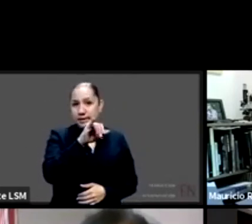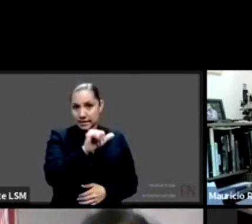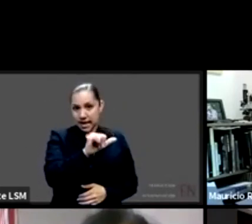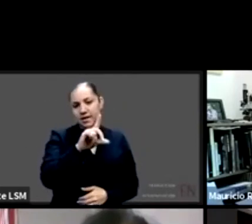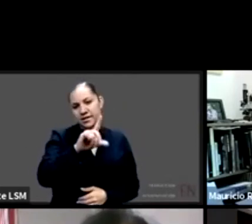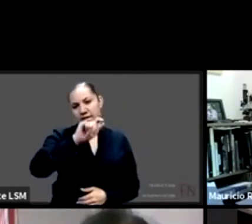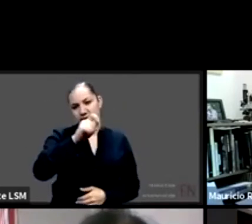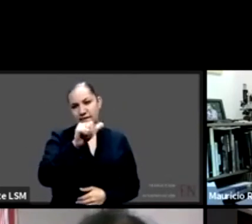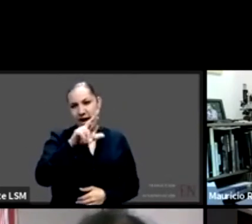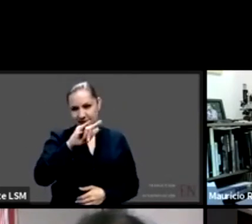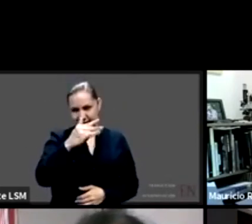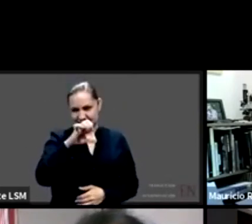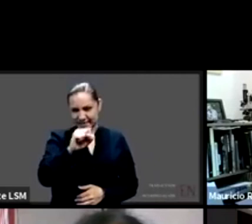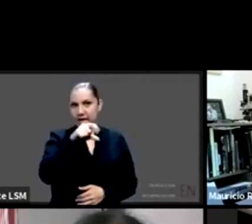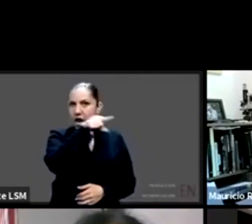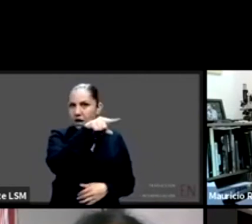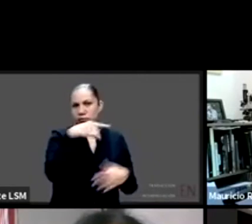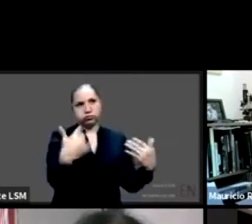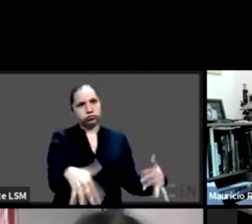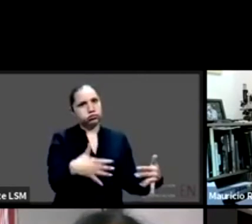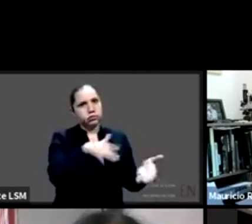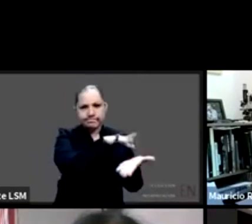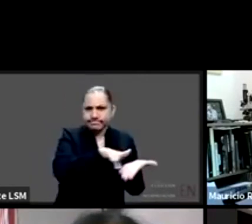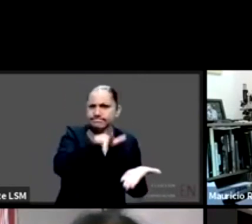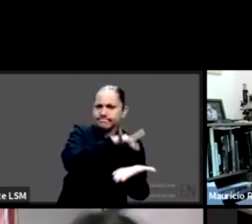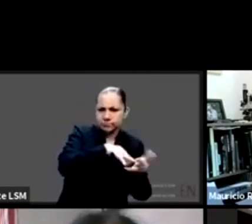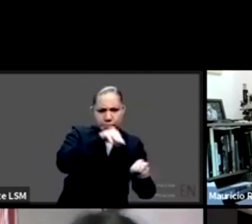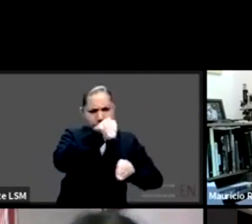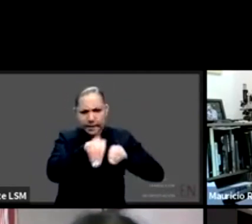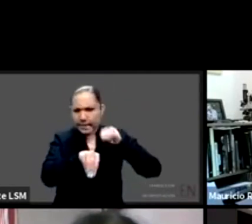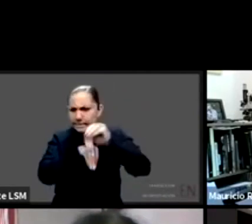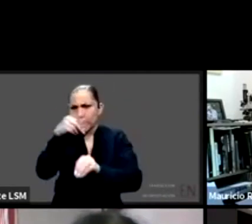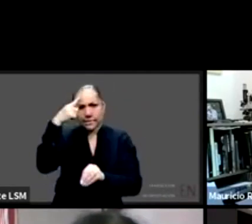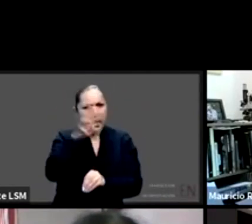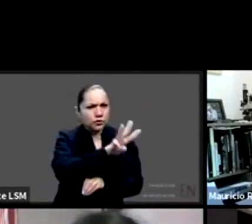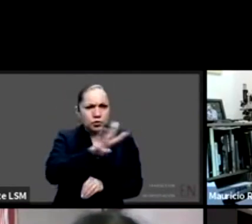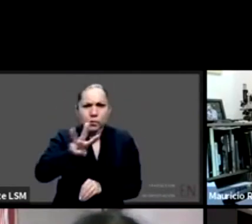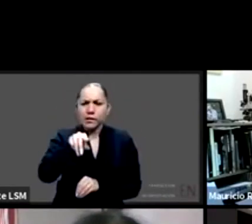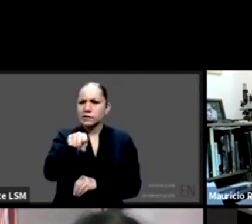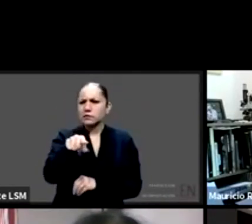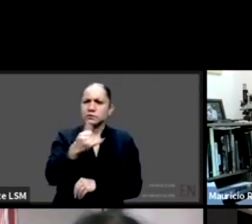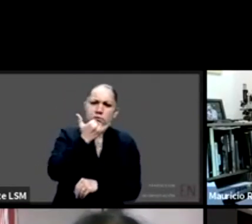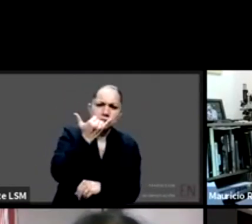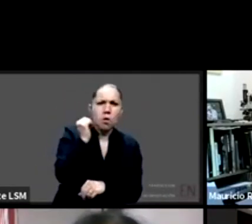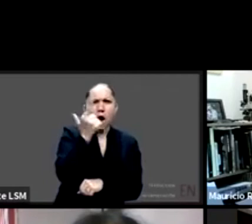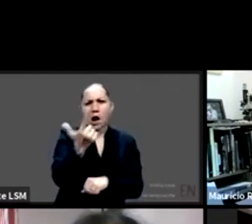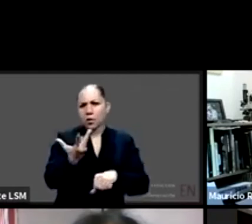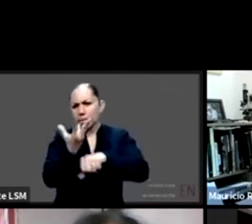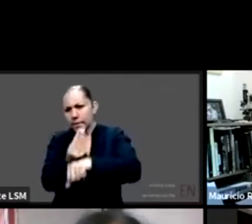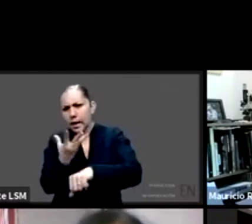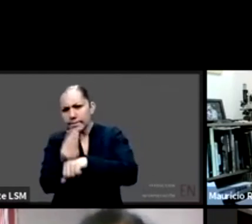aliada para poder mejorar el el sitio sobre el el esquema de